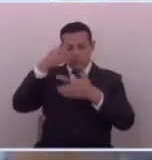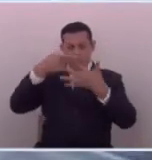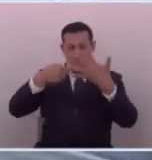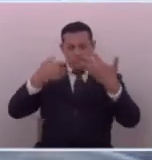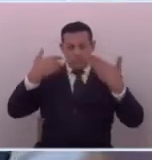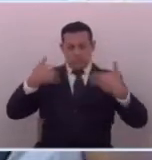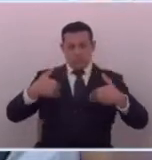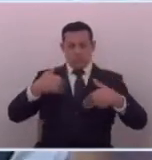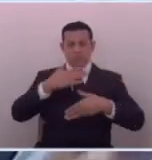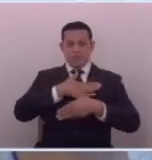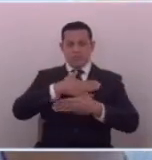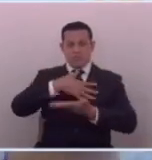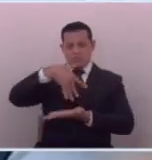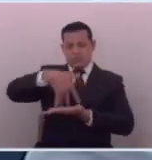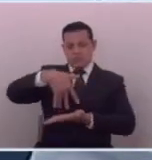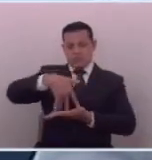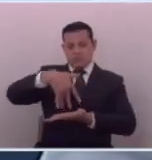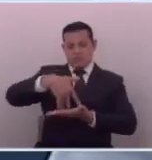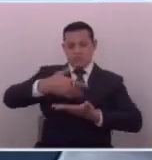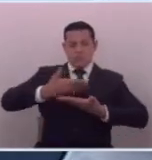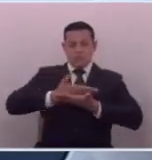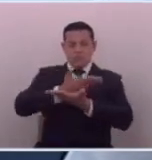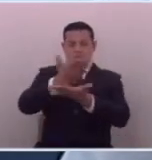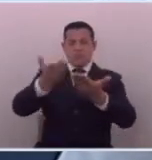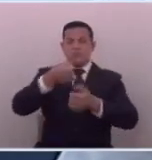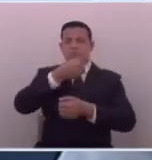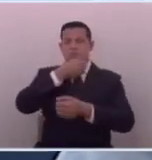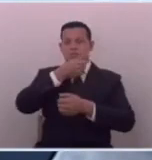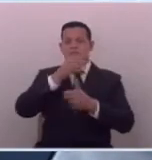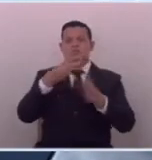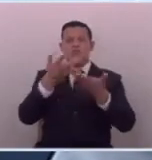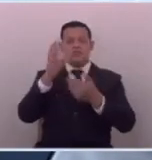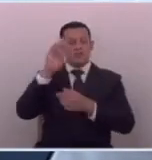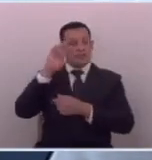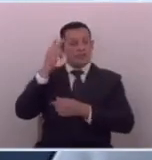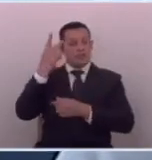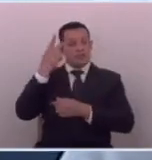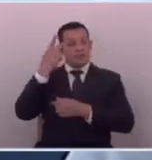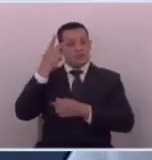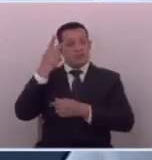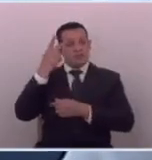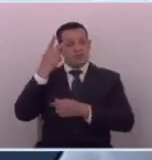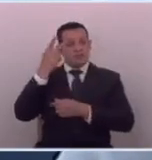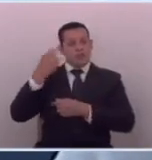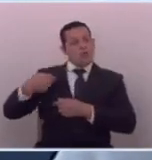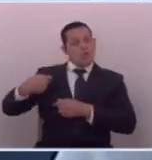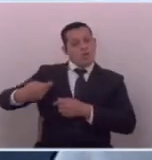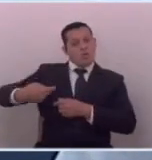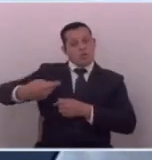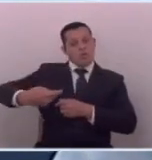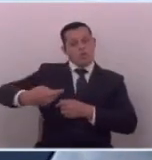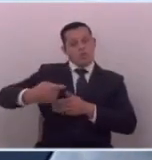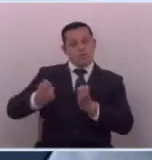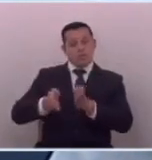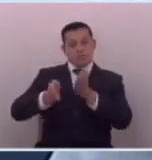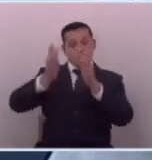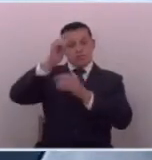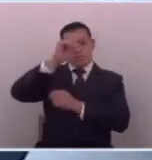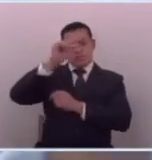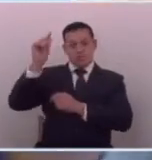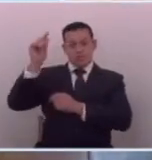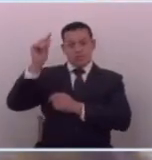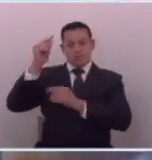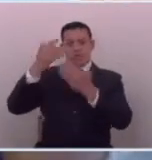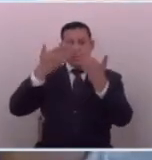derecho que tiene la población de ser informado que significa cuando son las instituciones